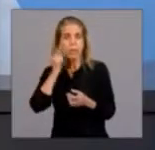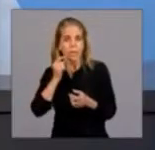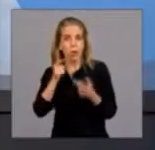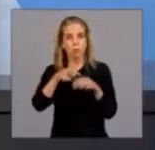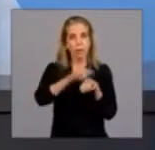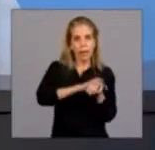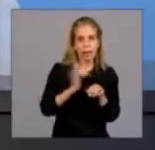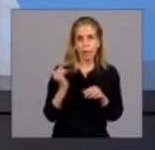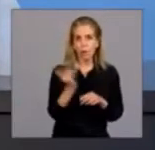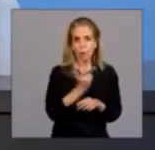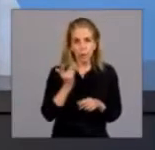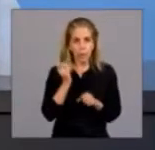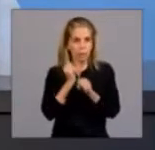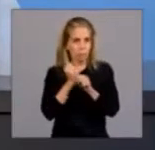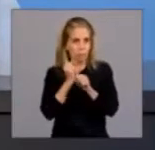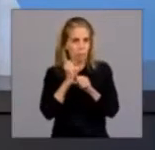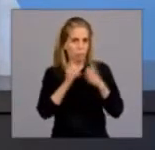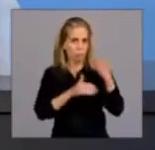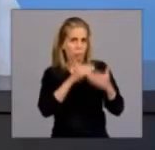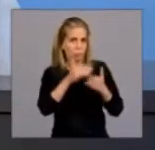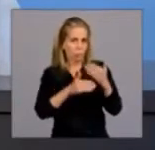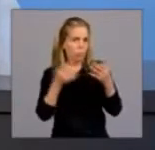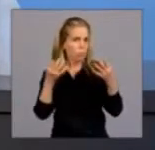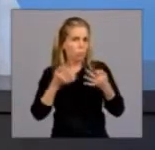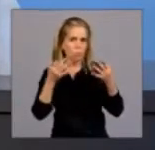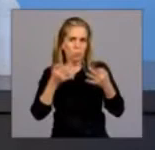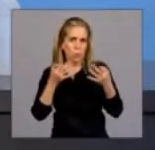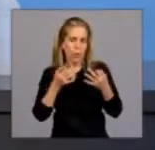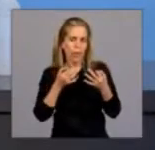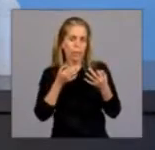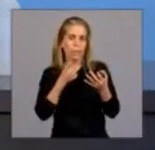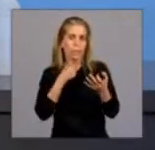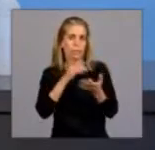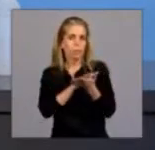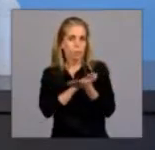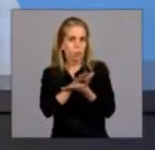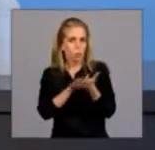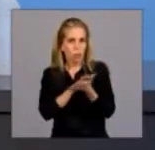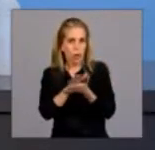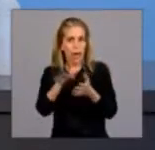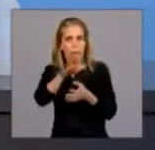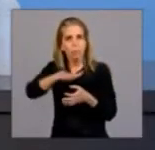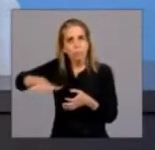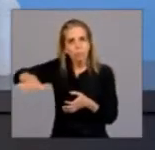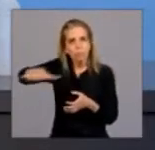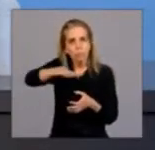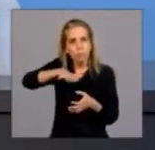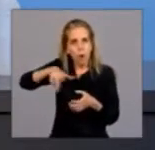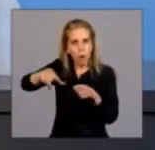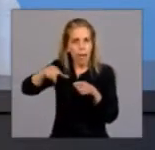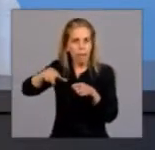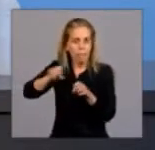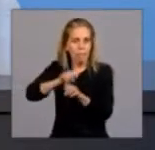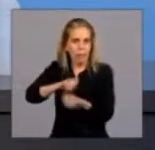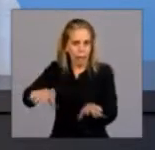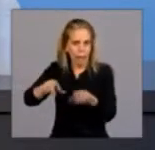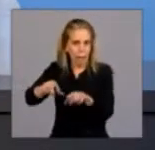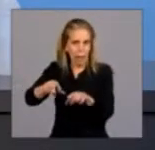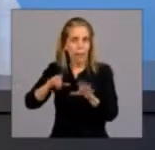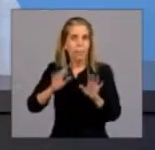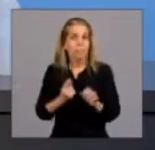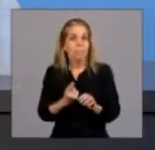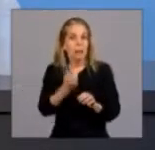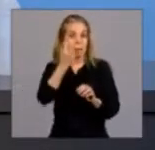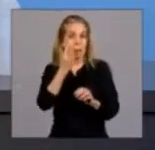muy bien, tratando de resolver el problema que tenemos en la zona más afectada. Vamos a ver